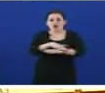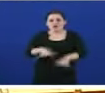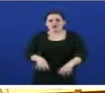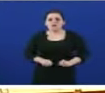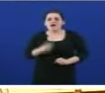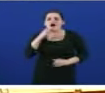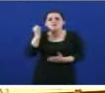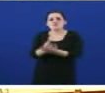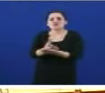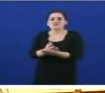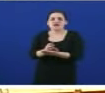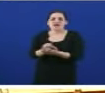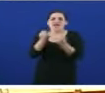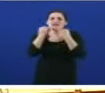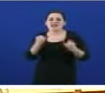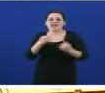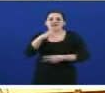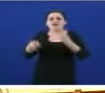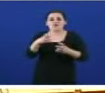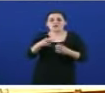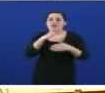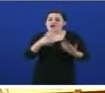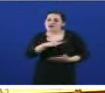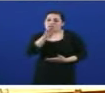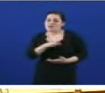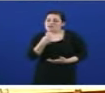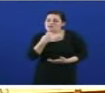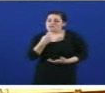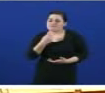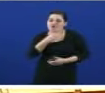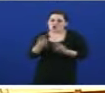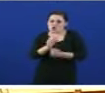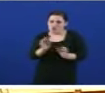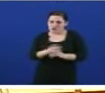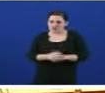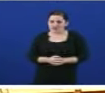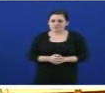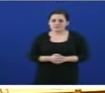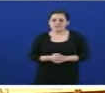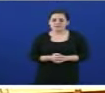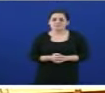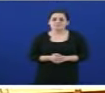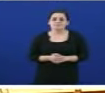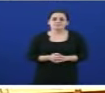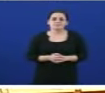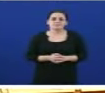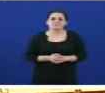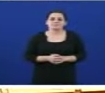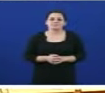renováveis e a recuperar para Galiza o papel de liderado que lle corresponde no eido de enerxía eólica.